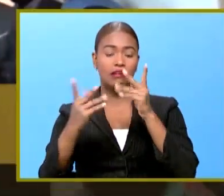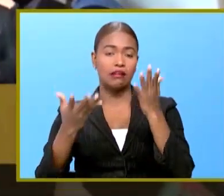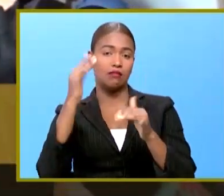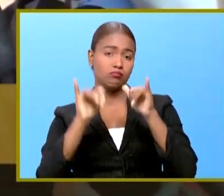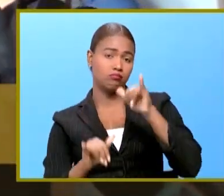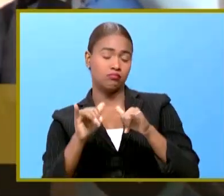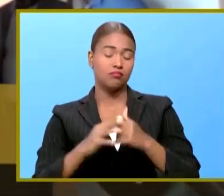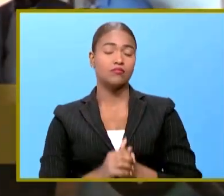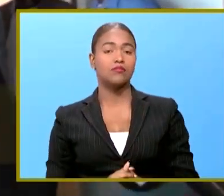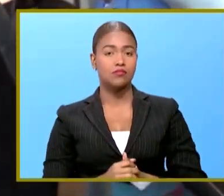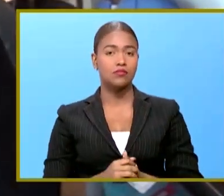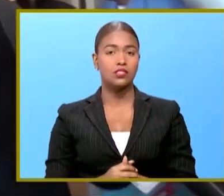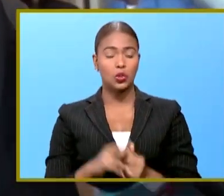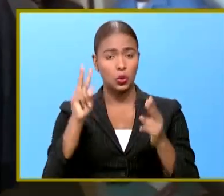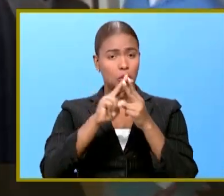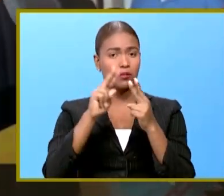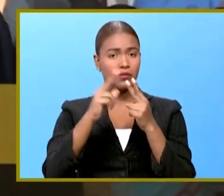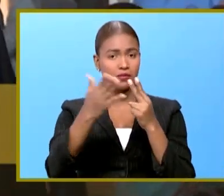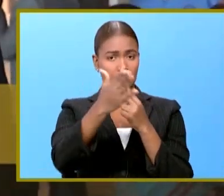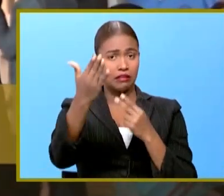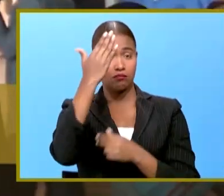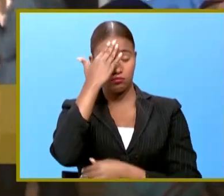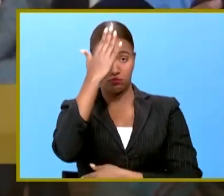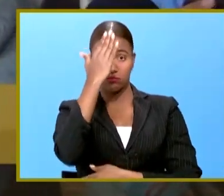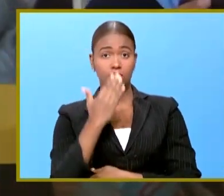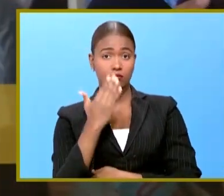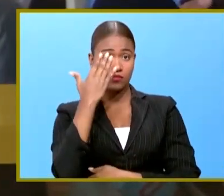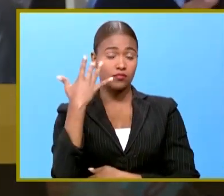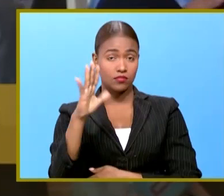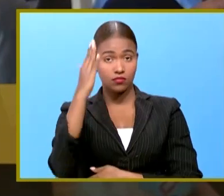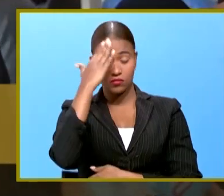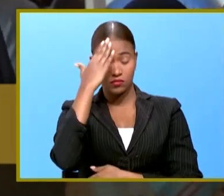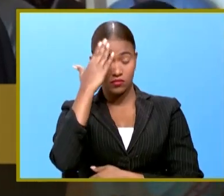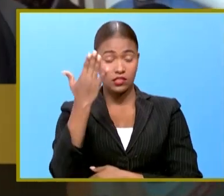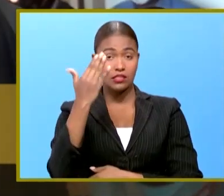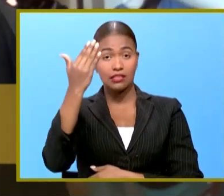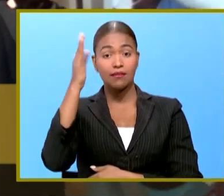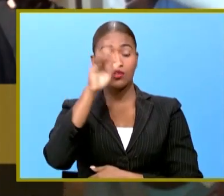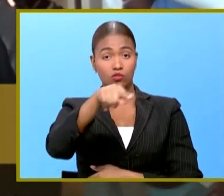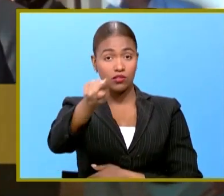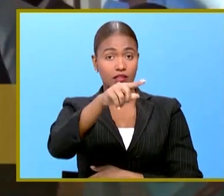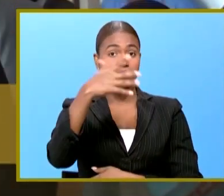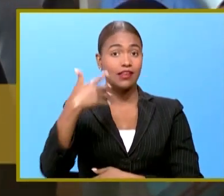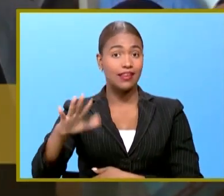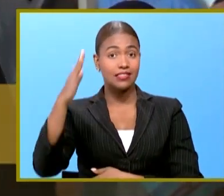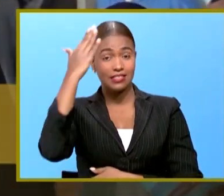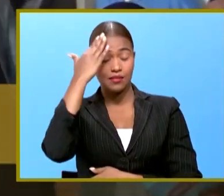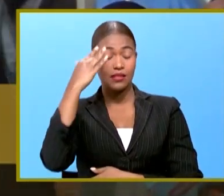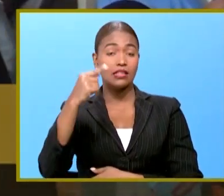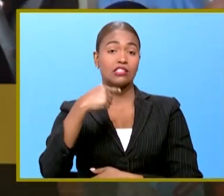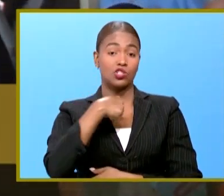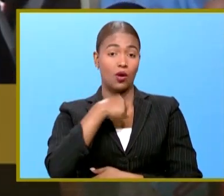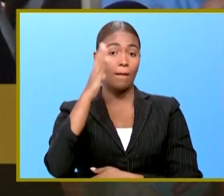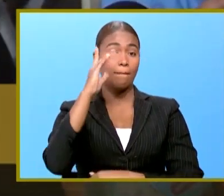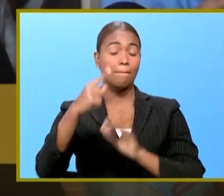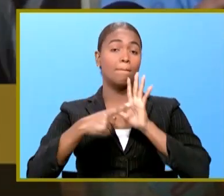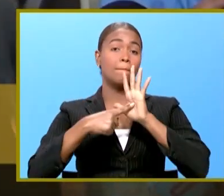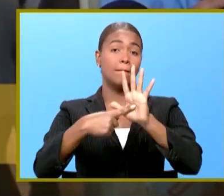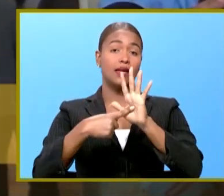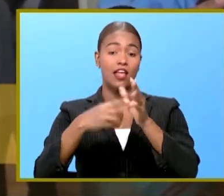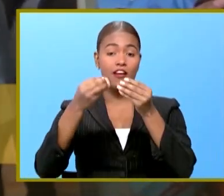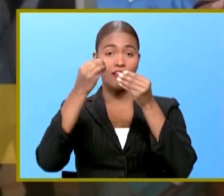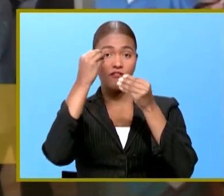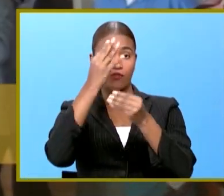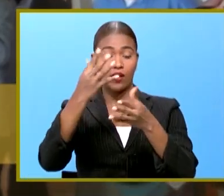Conociéndome ustedes como me conocen bien sabrán que yo presentaré un